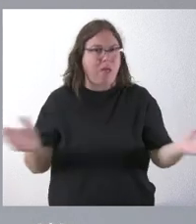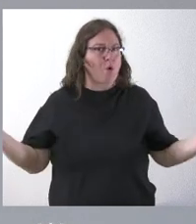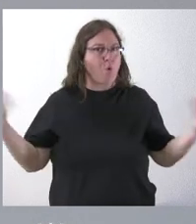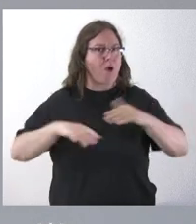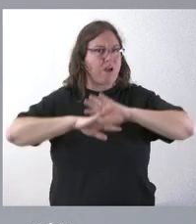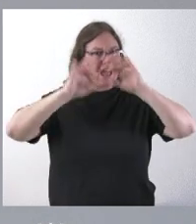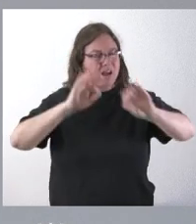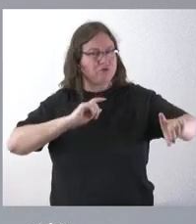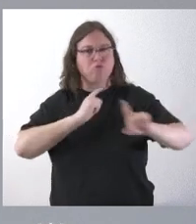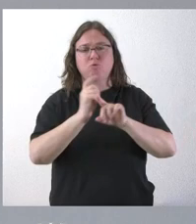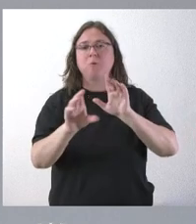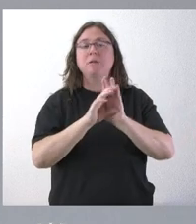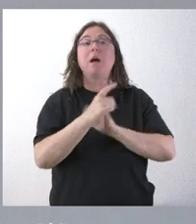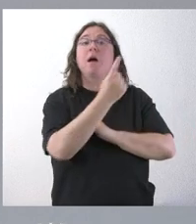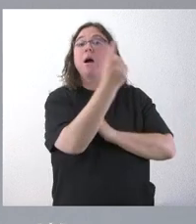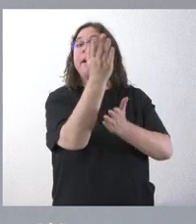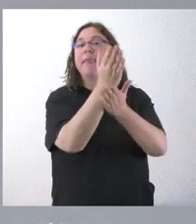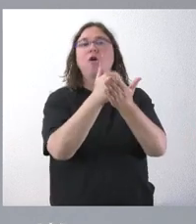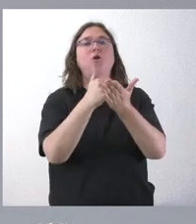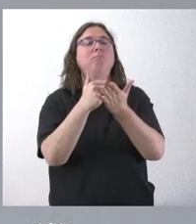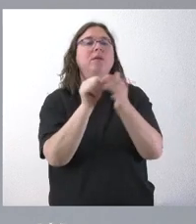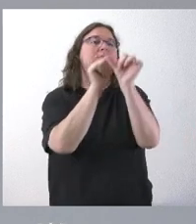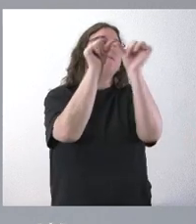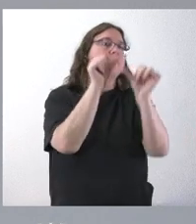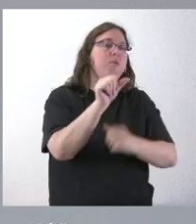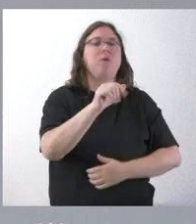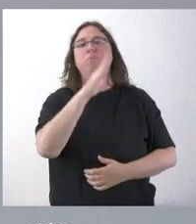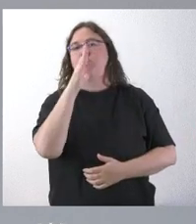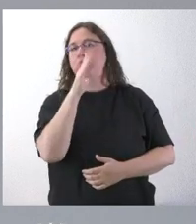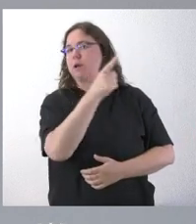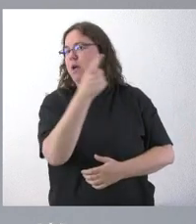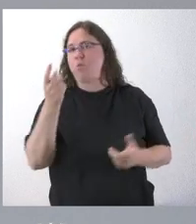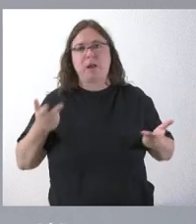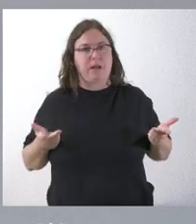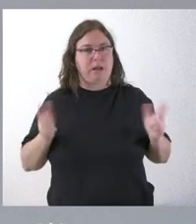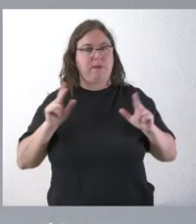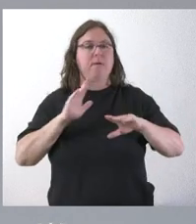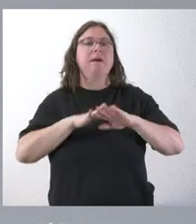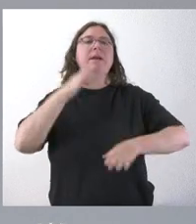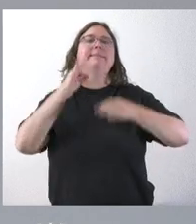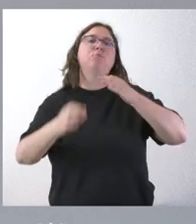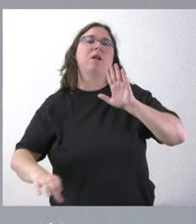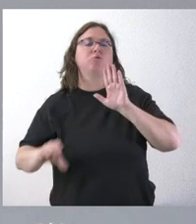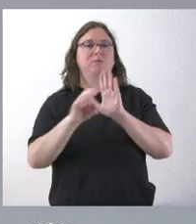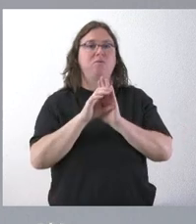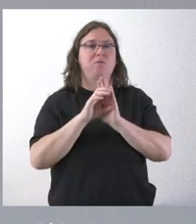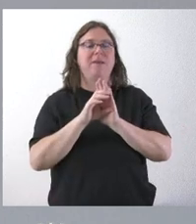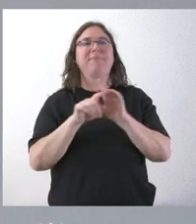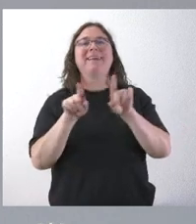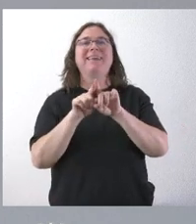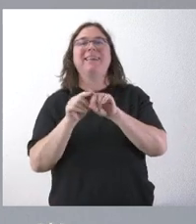cada una es muy libre de apreciar qué motivos va a alegar de cara al Tribunal Constitucional. No hay una coordinación